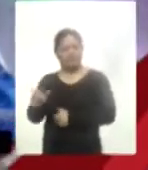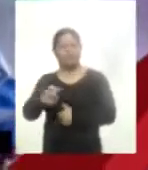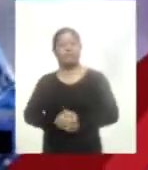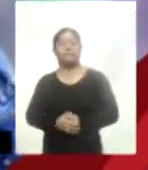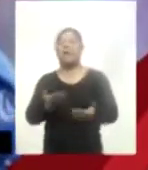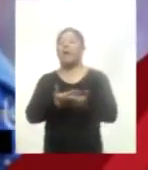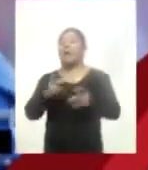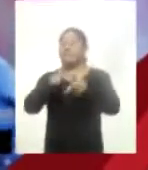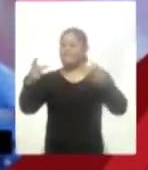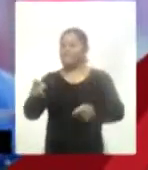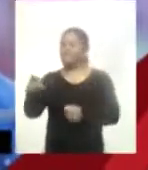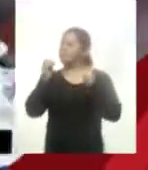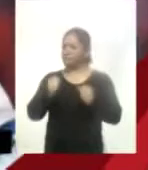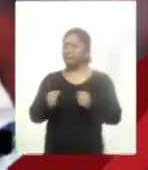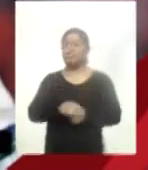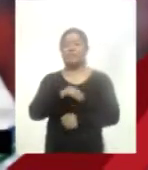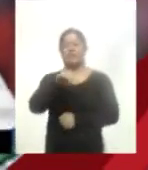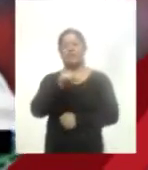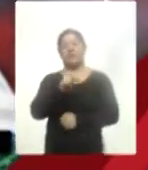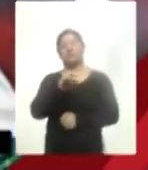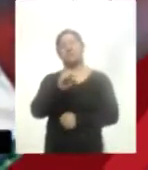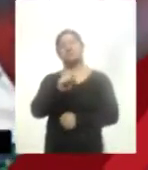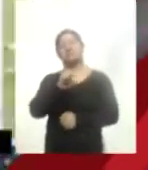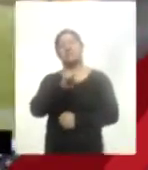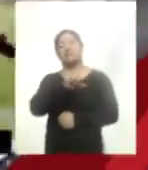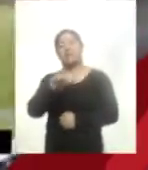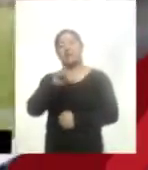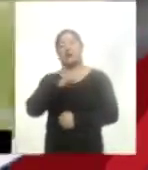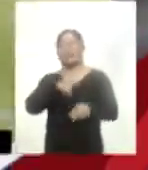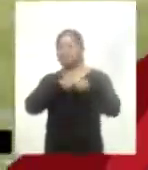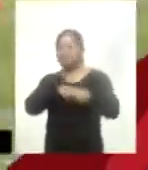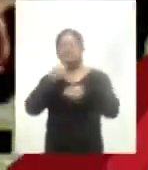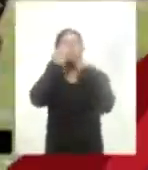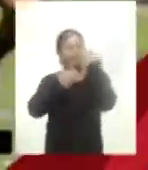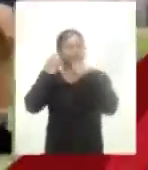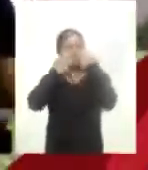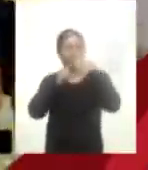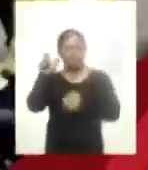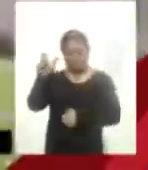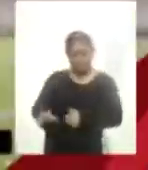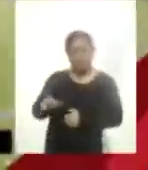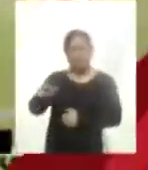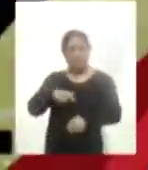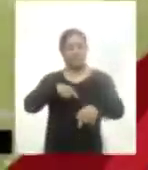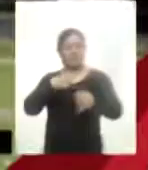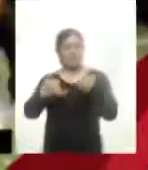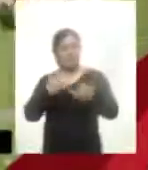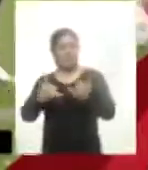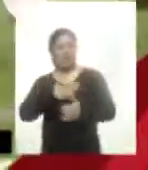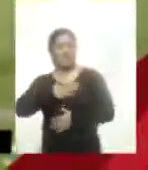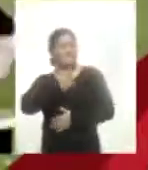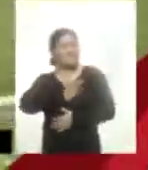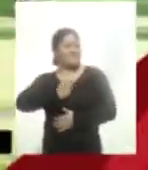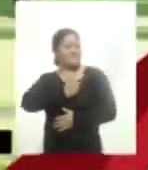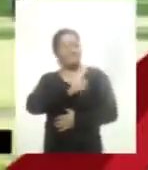periodista confirmó que el Marsella sigue evaluando el desempeño de Macías pues el jugador del rebaño es del gusto del técnico